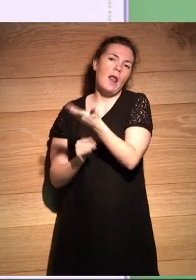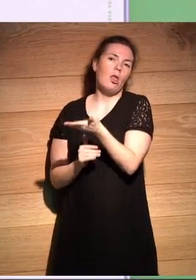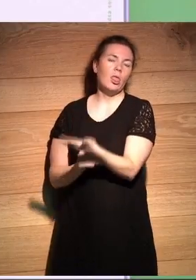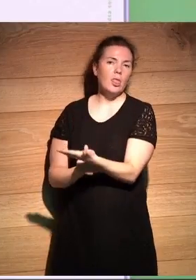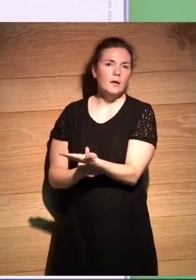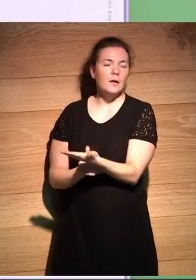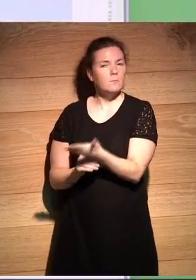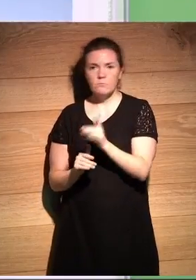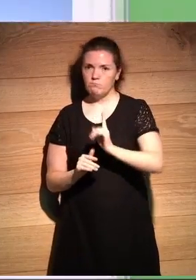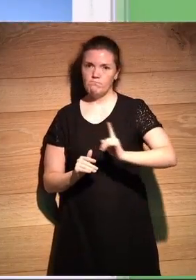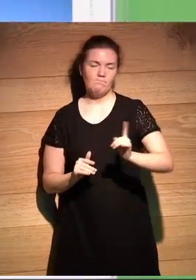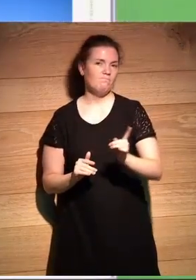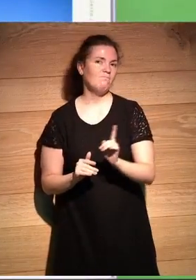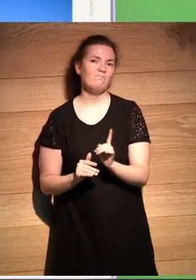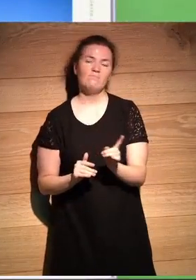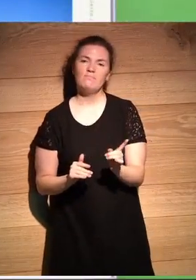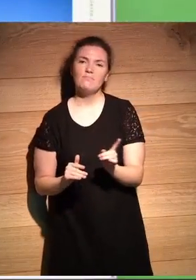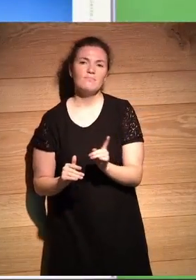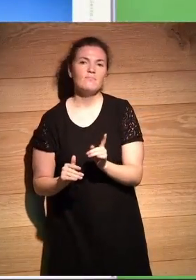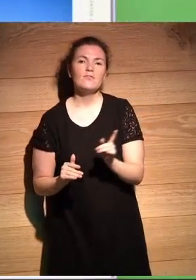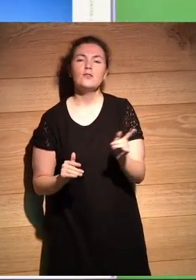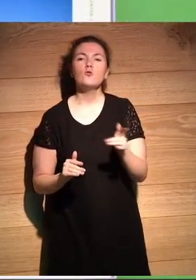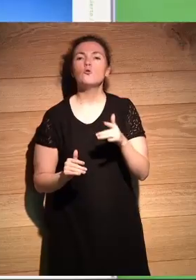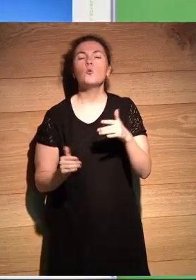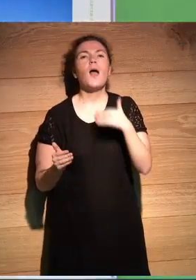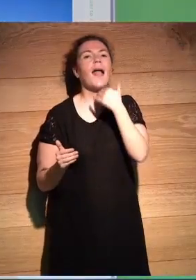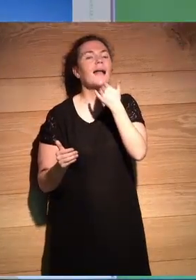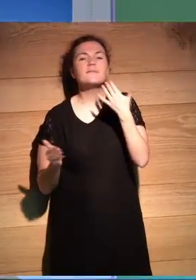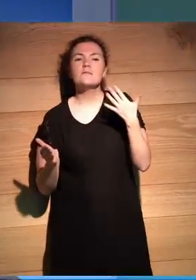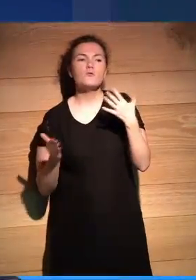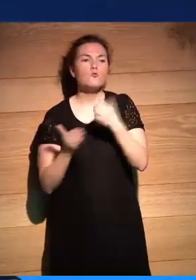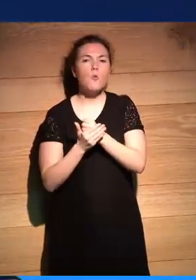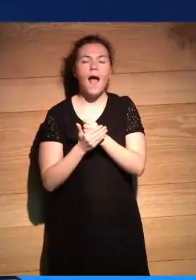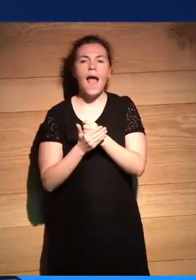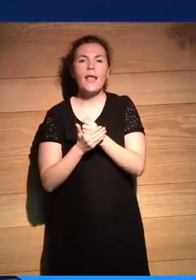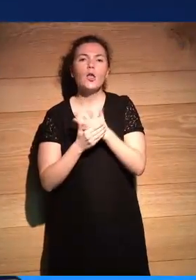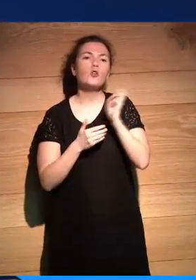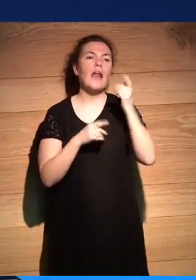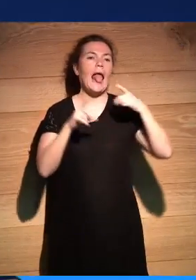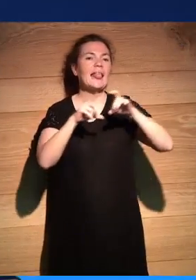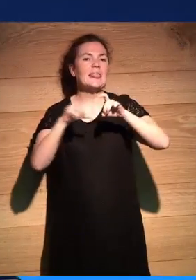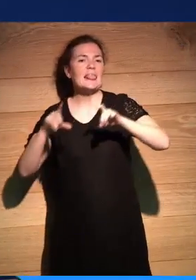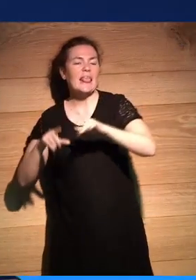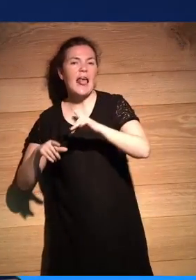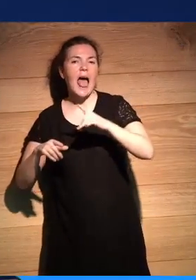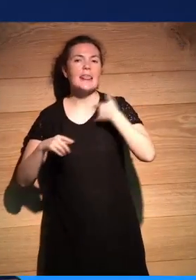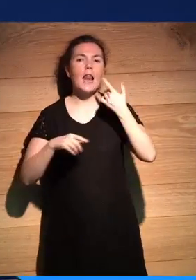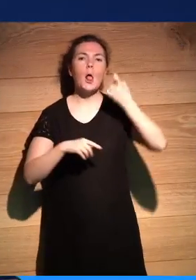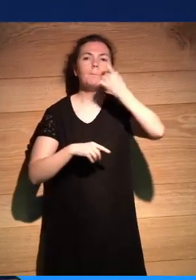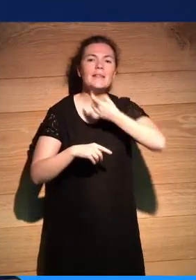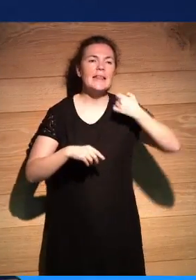y no no tendrían casi ninguna entidad este mítica internacional